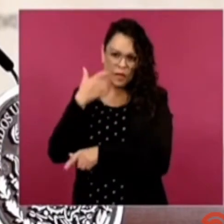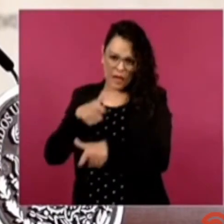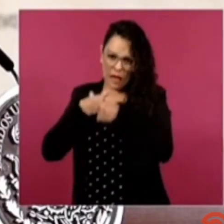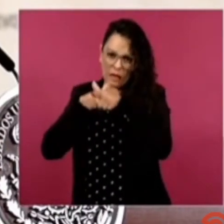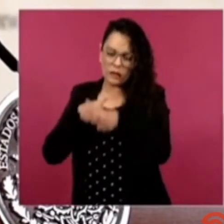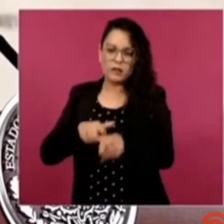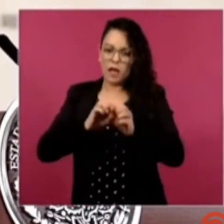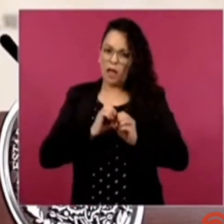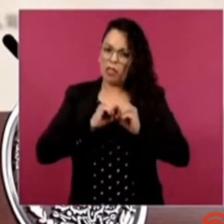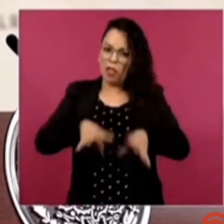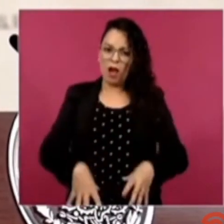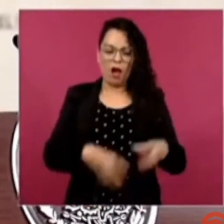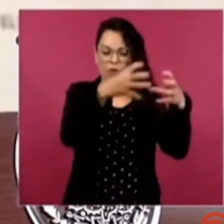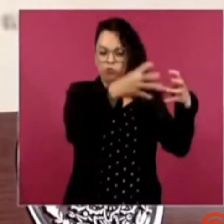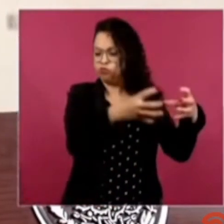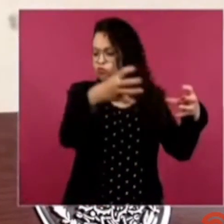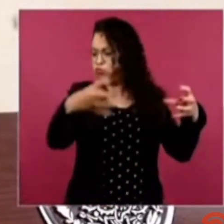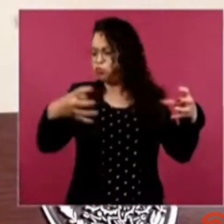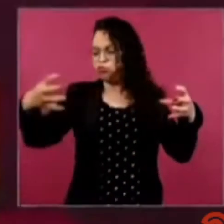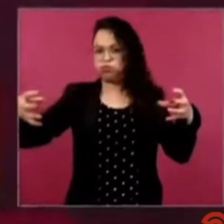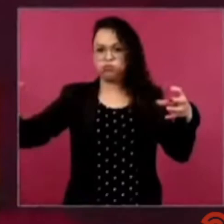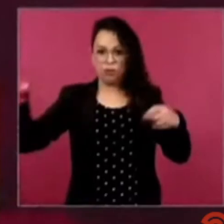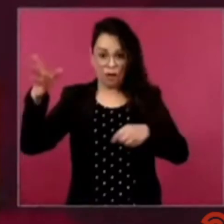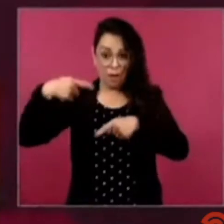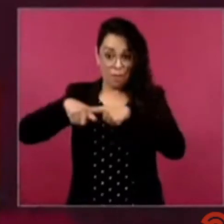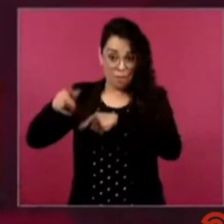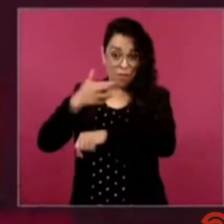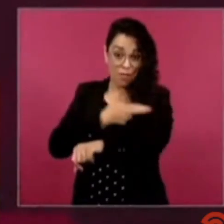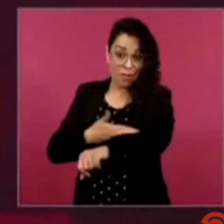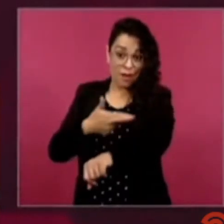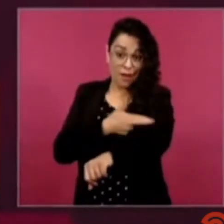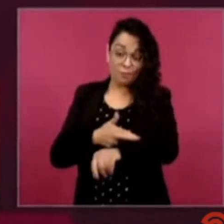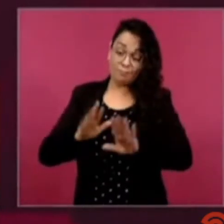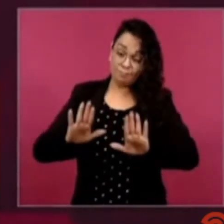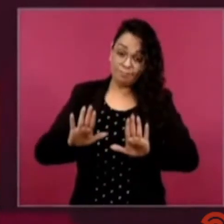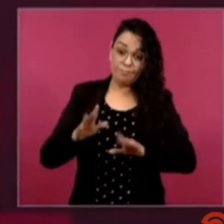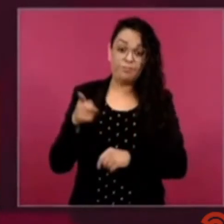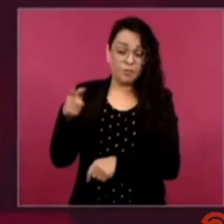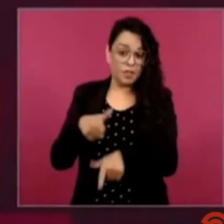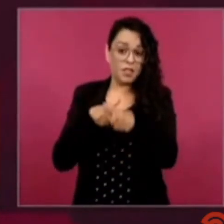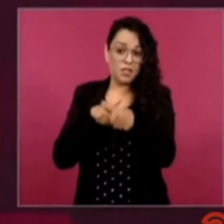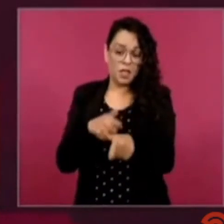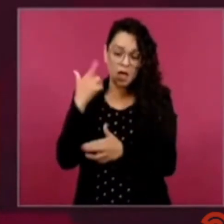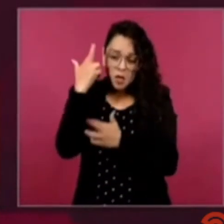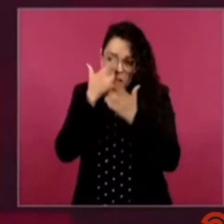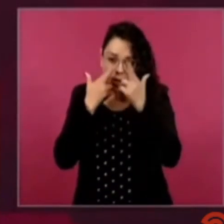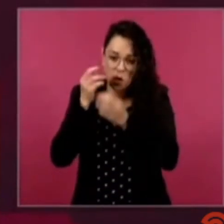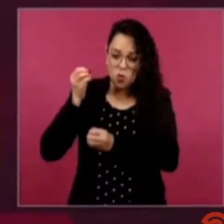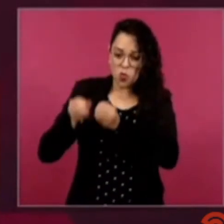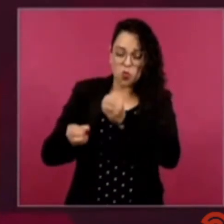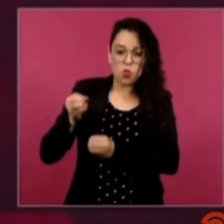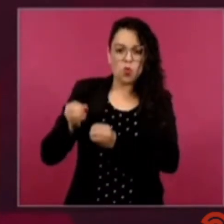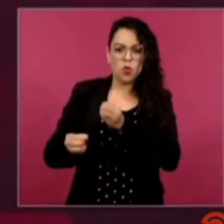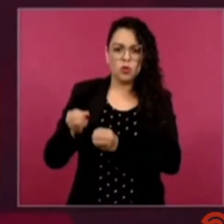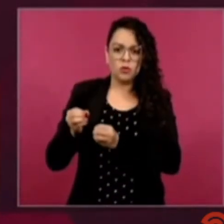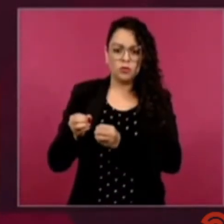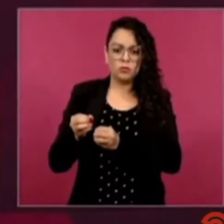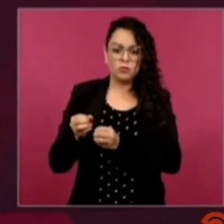pero continúa el juicio y lo vamos a ganar.